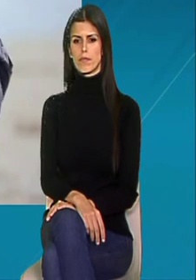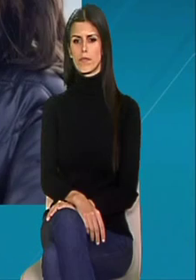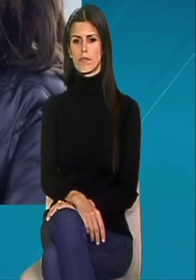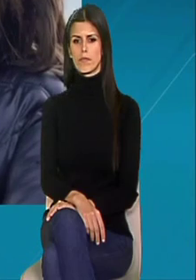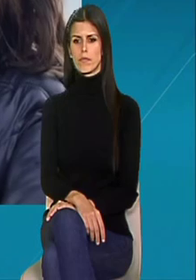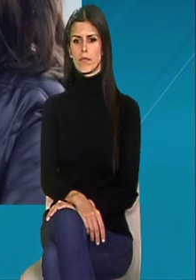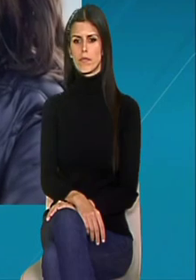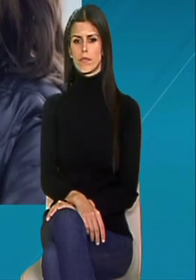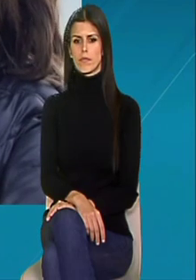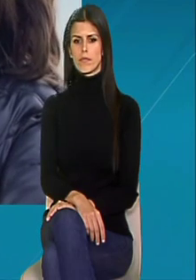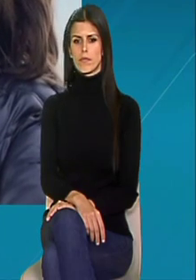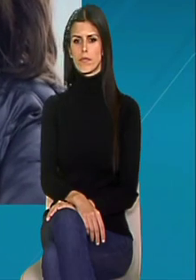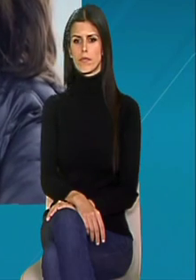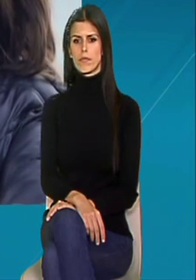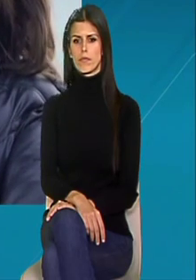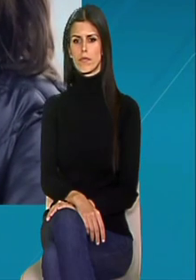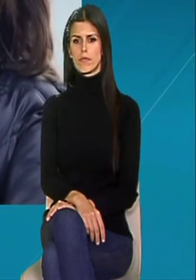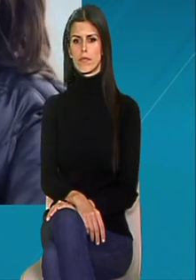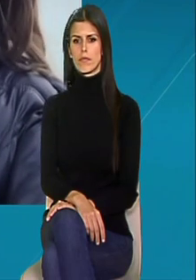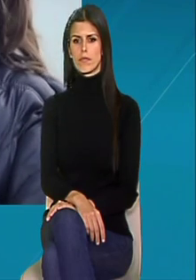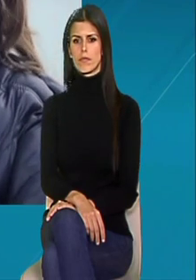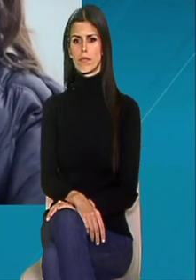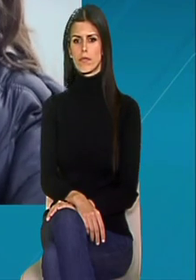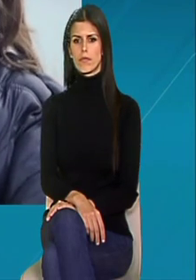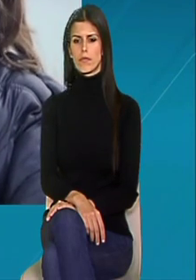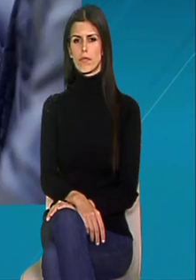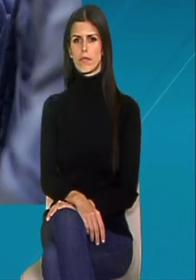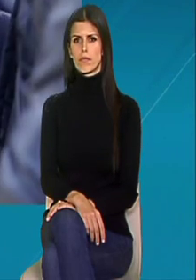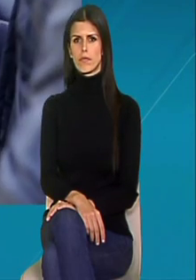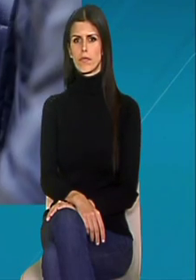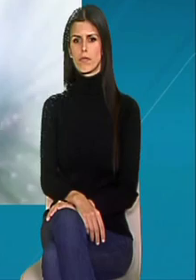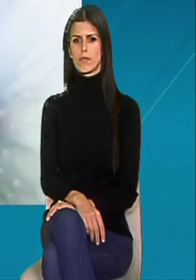El río es desecho para el 2013.